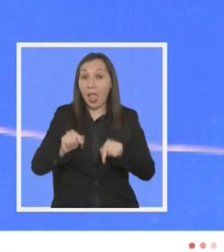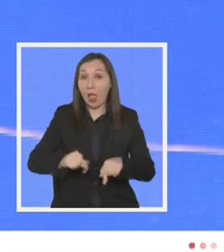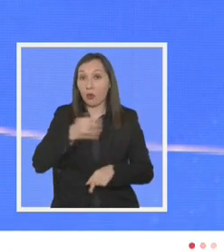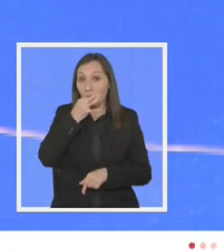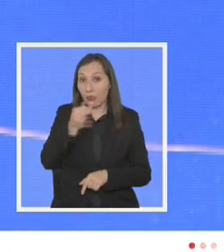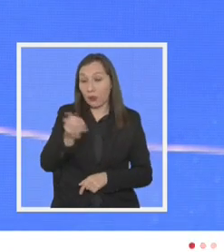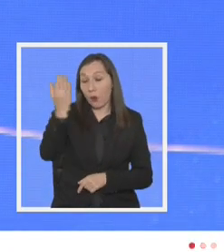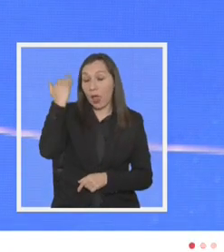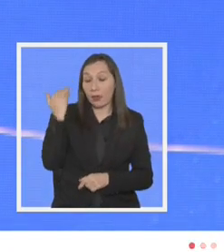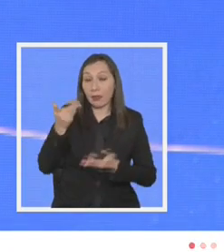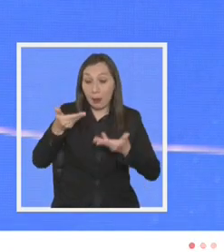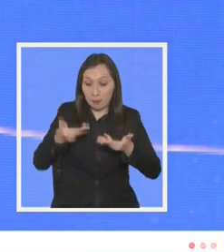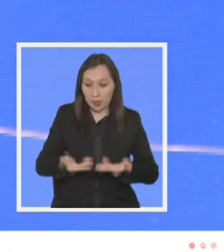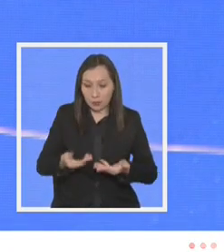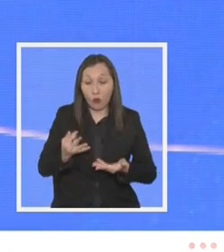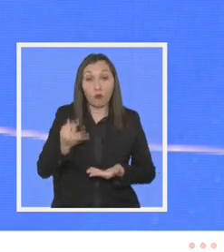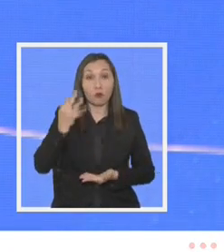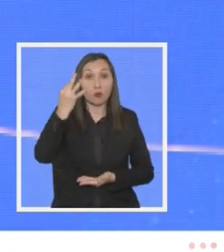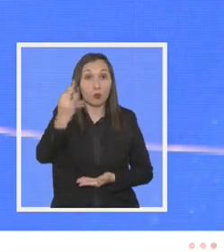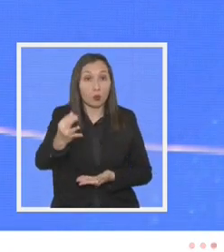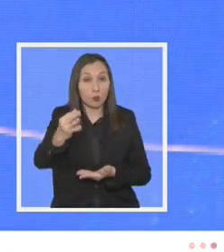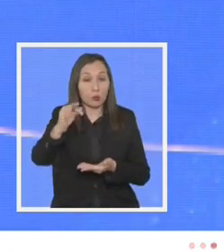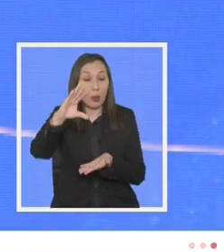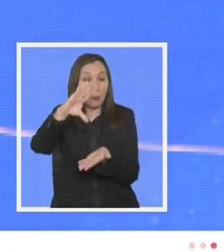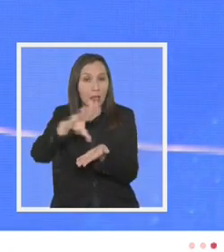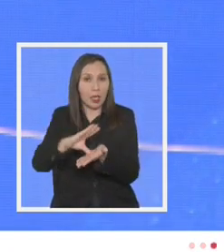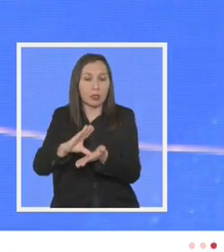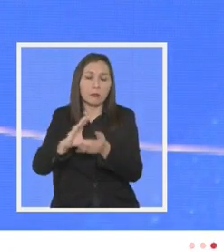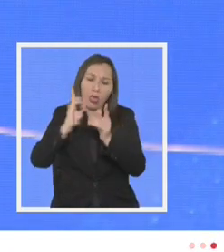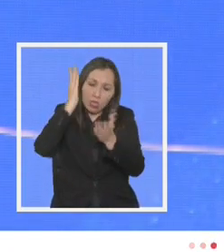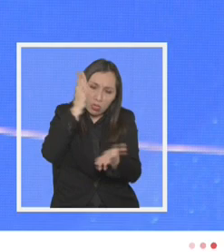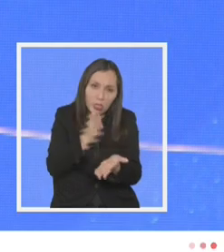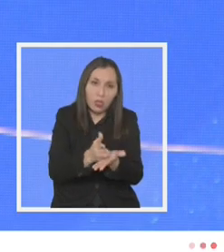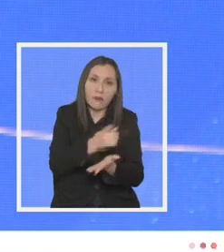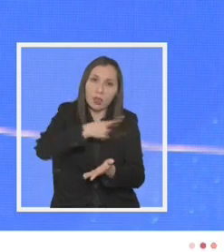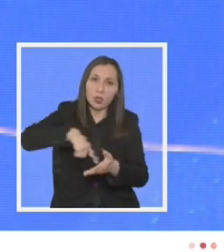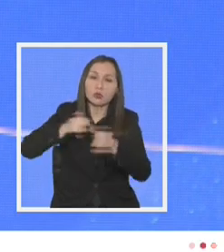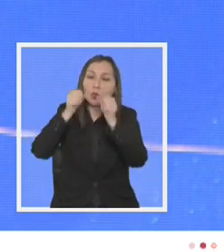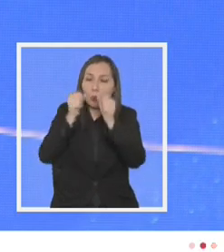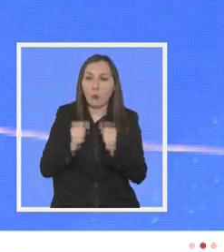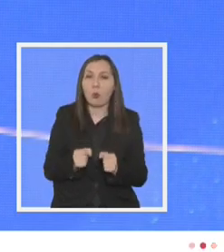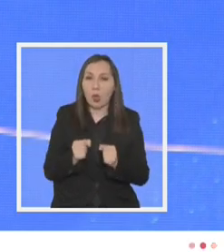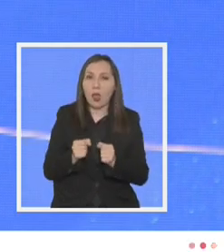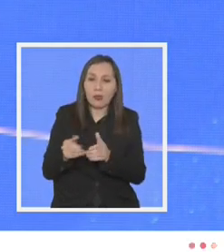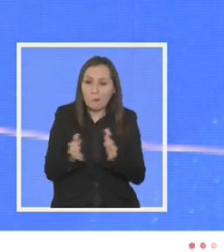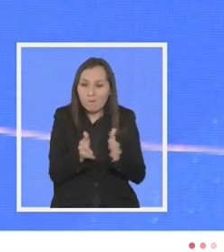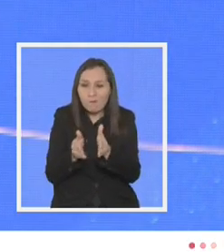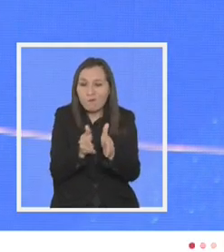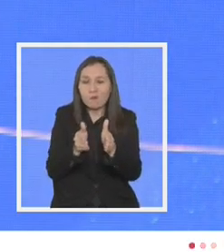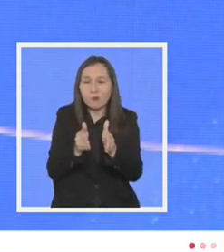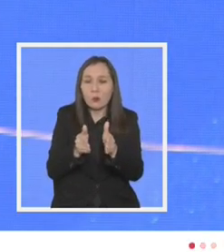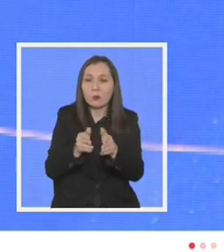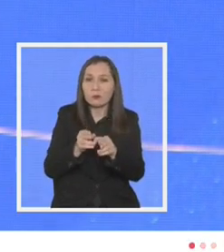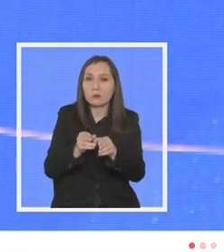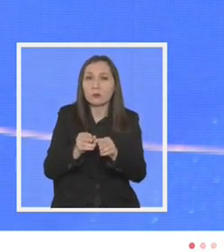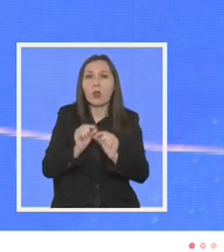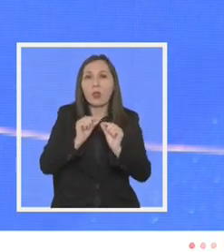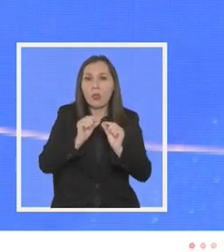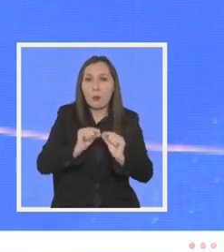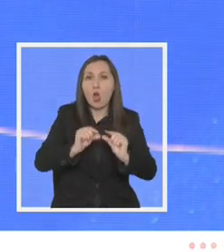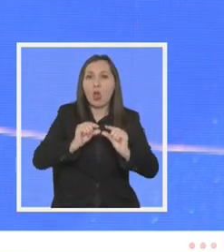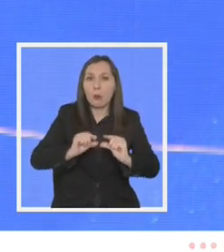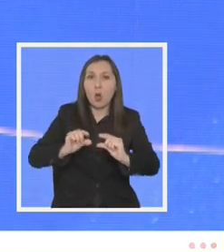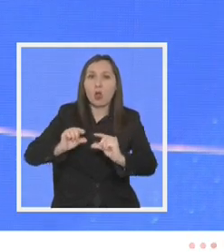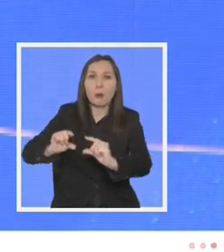decía antes el presente y el futuro de nuestro país exige que seamos capaces de dar curso a una senda gradual